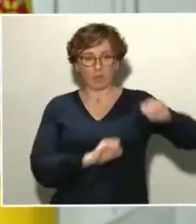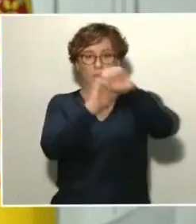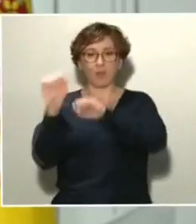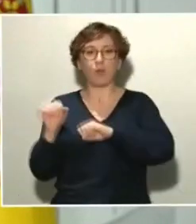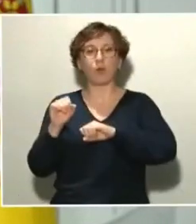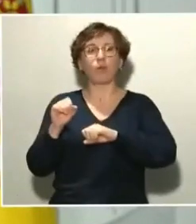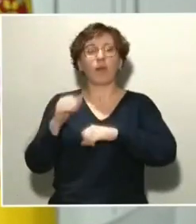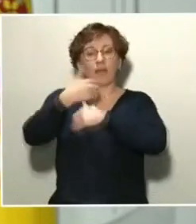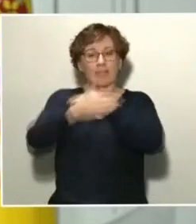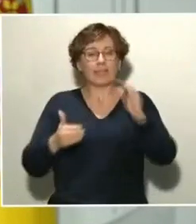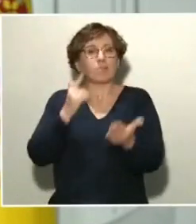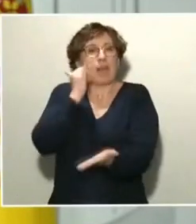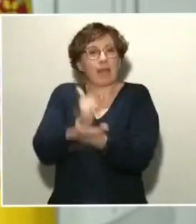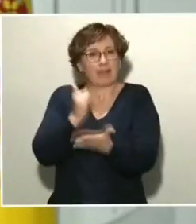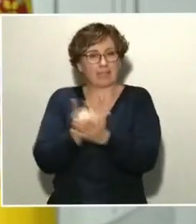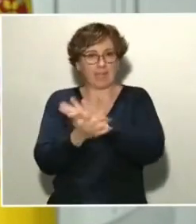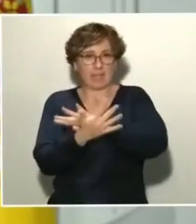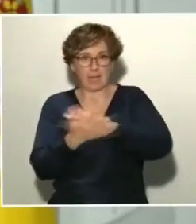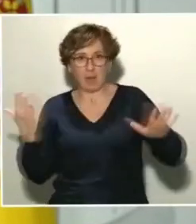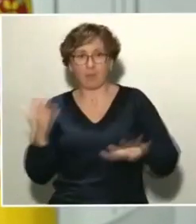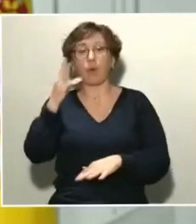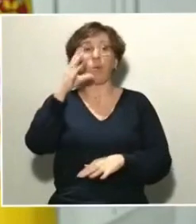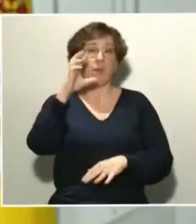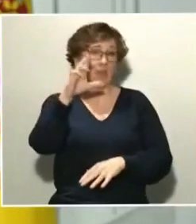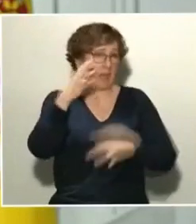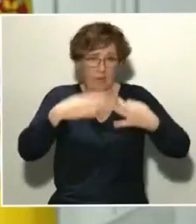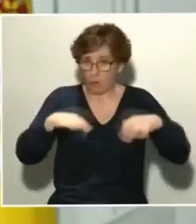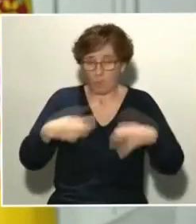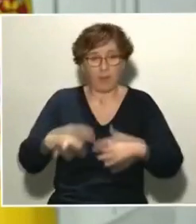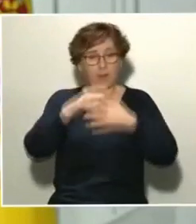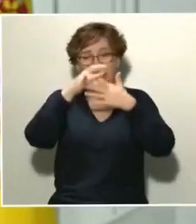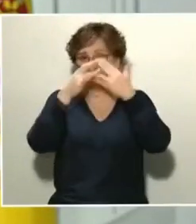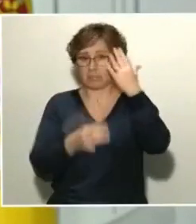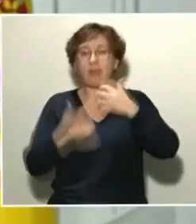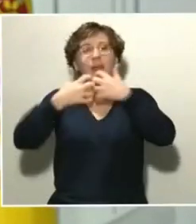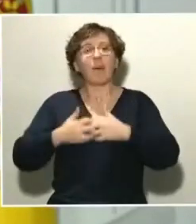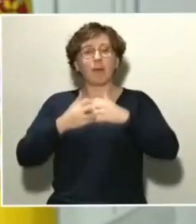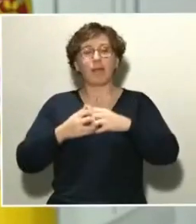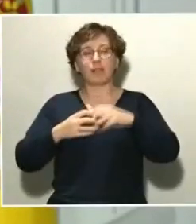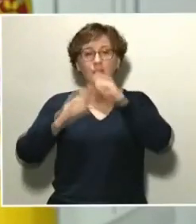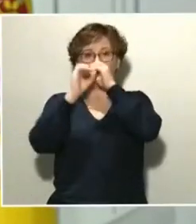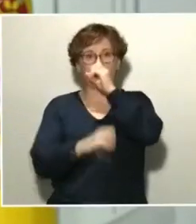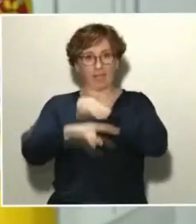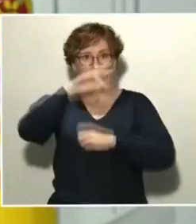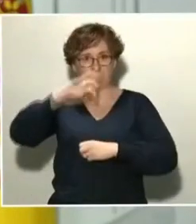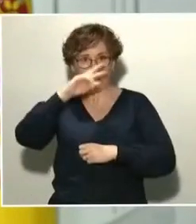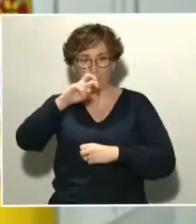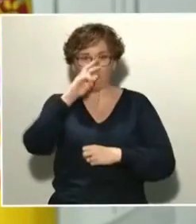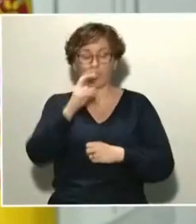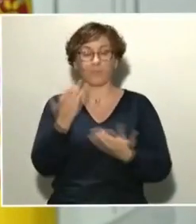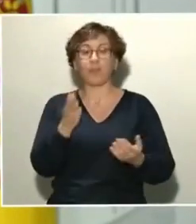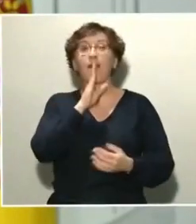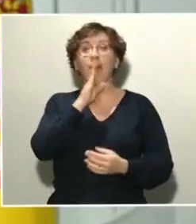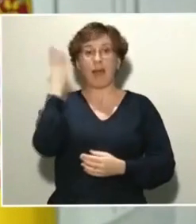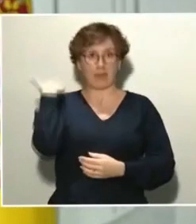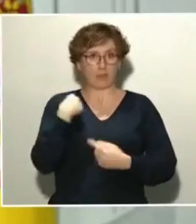o PCRs normales y aparatos de respiración asistida, el Gobierno de España, lo he dicho antes, está reforzando